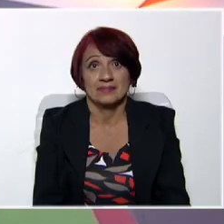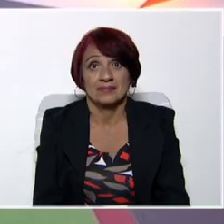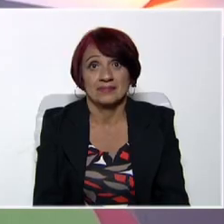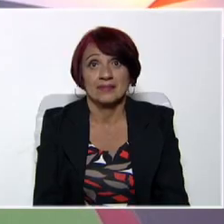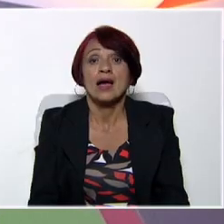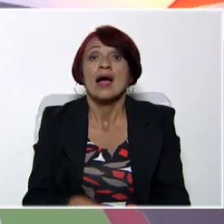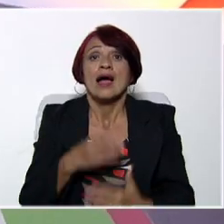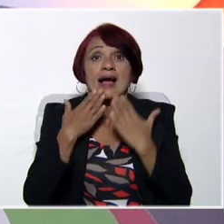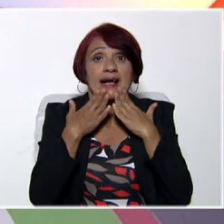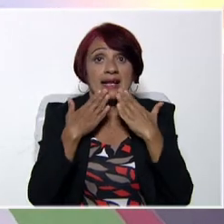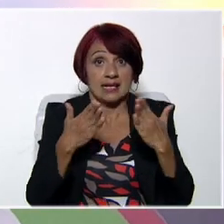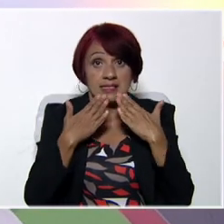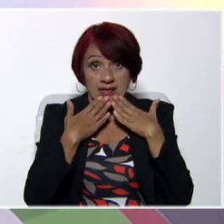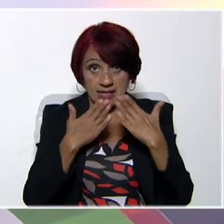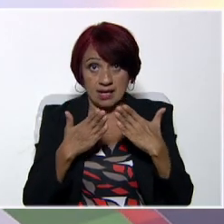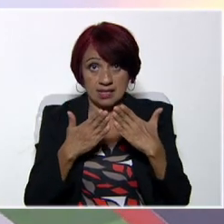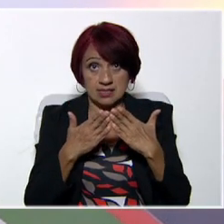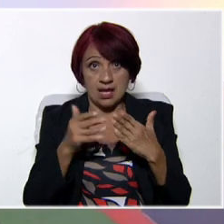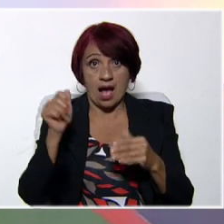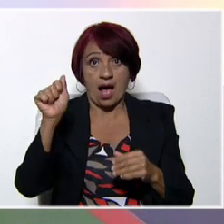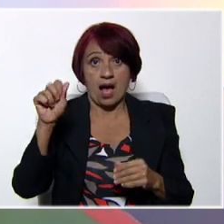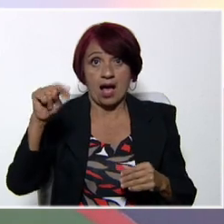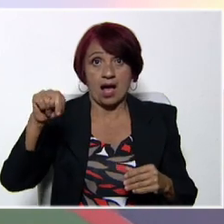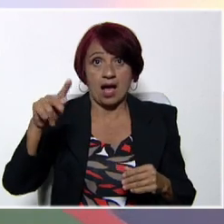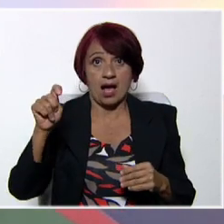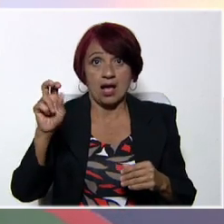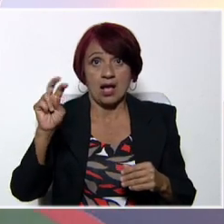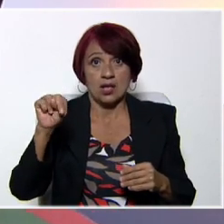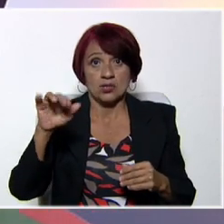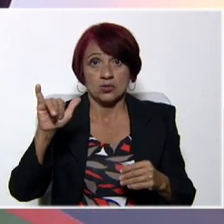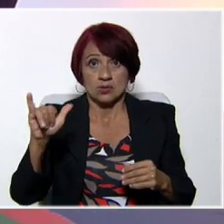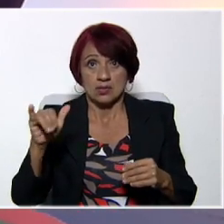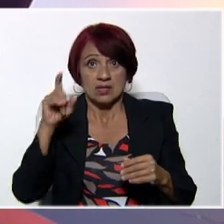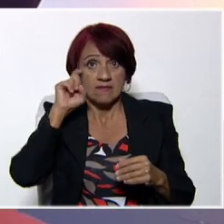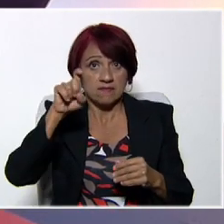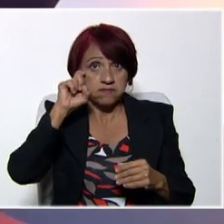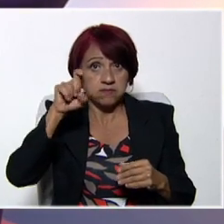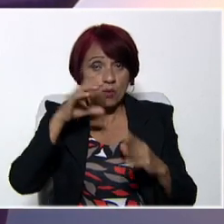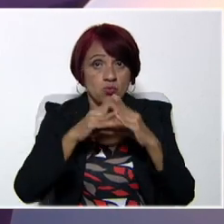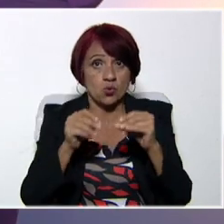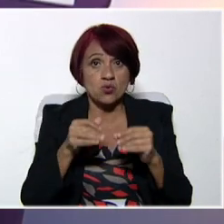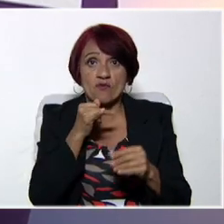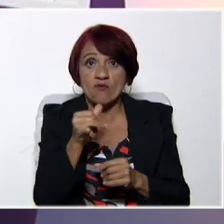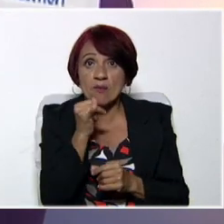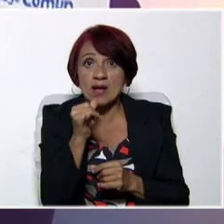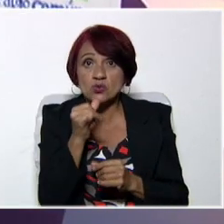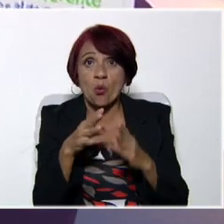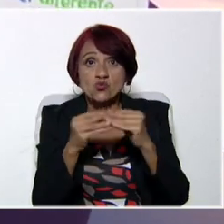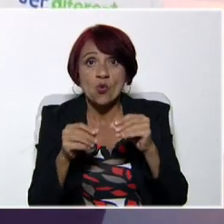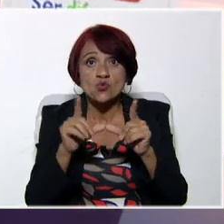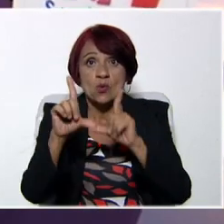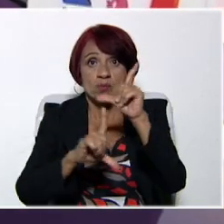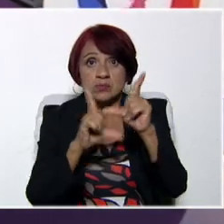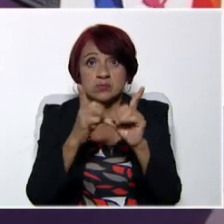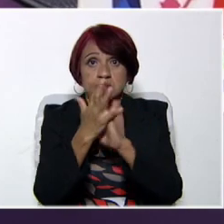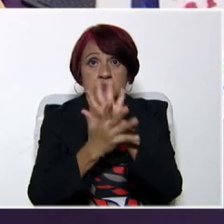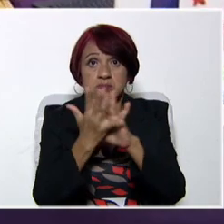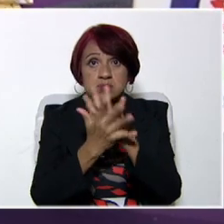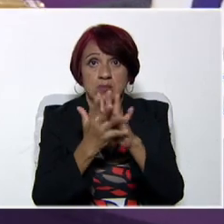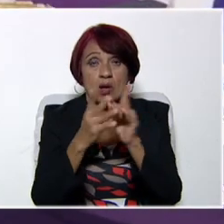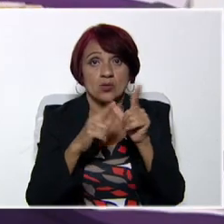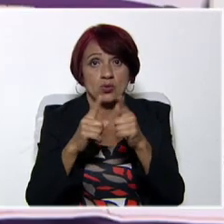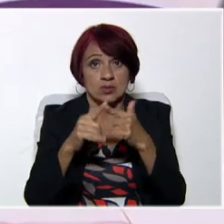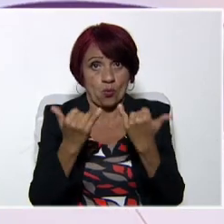Muchísimas gracias, Antonio Martínez, por ofrecernos esas palabras claves en lengua de señas venezolana.